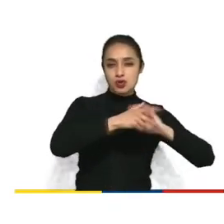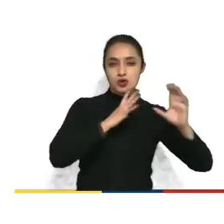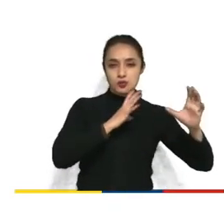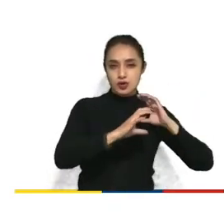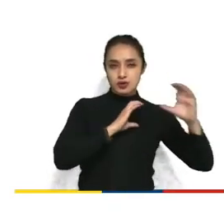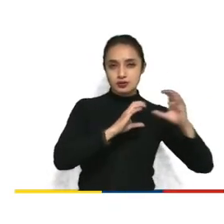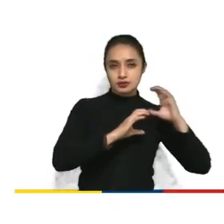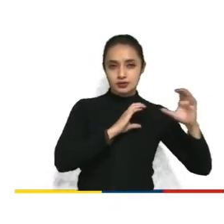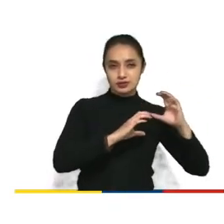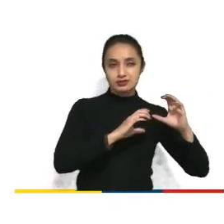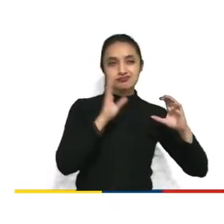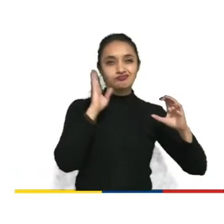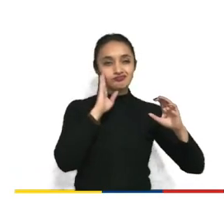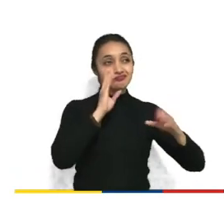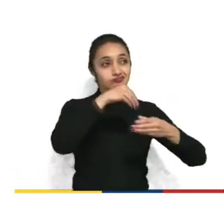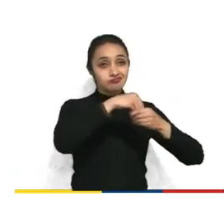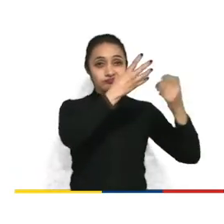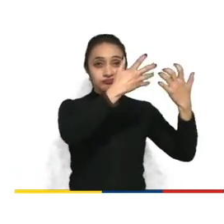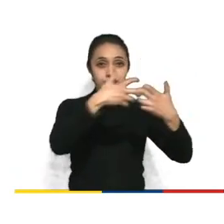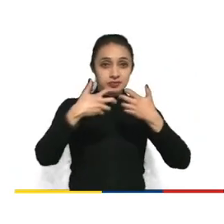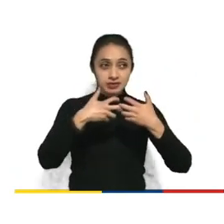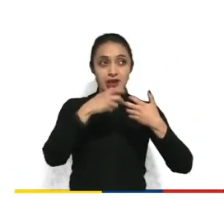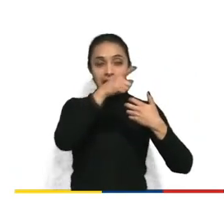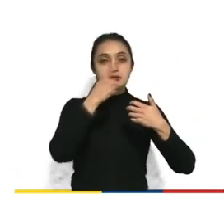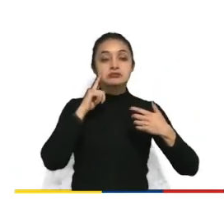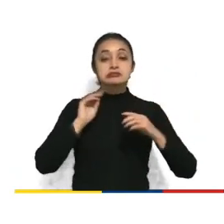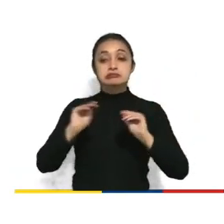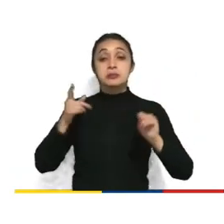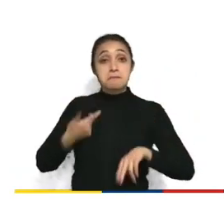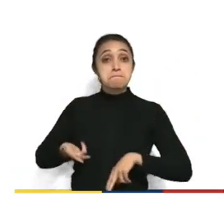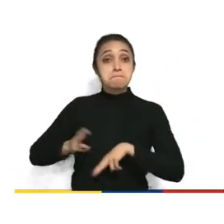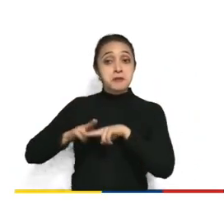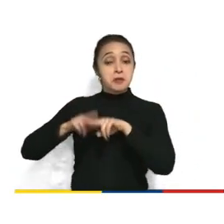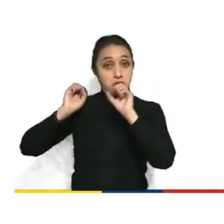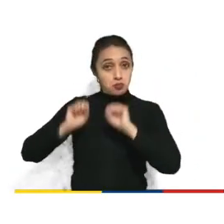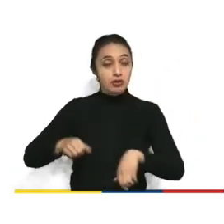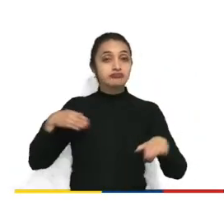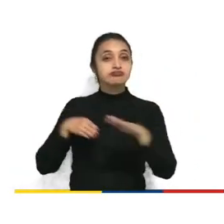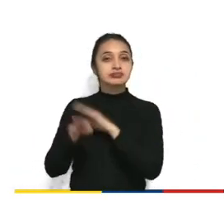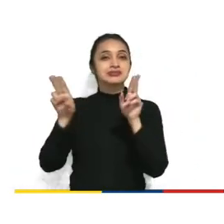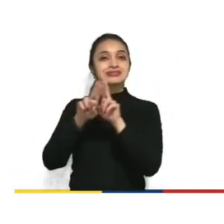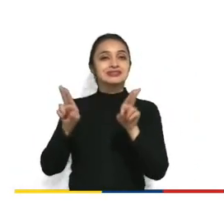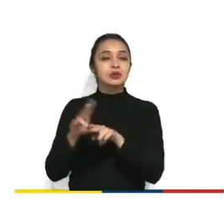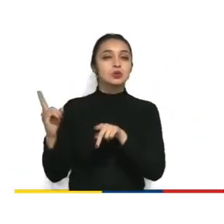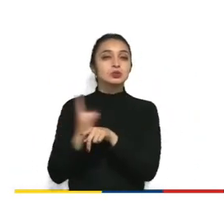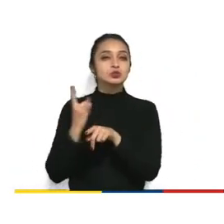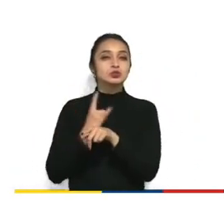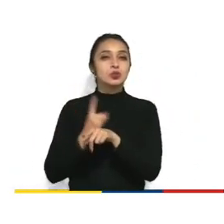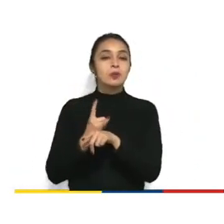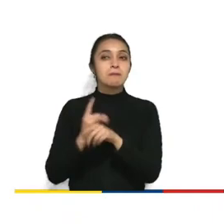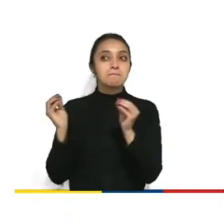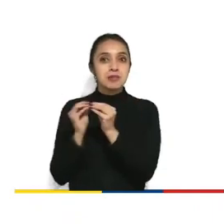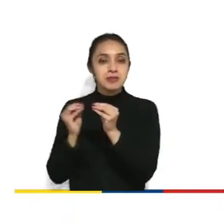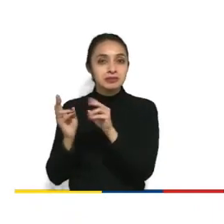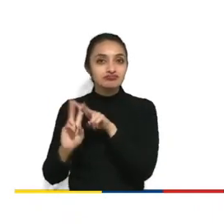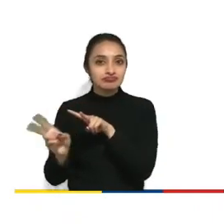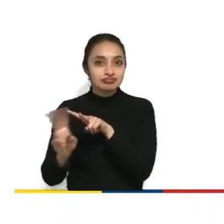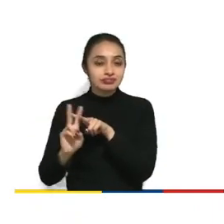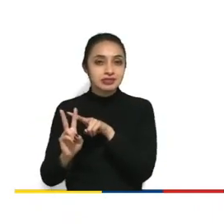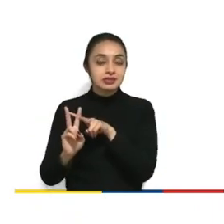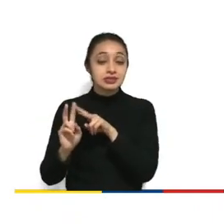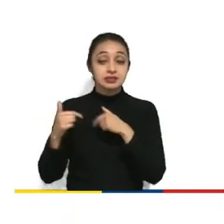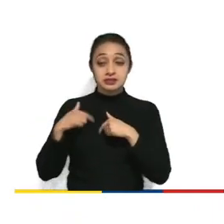ofreciendo un mayor volumen de datos por un menor precio así que los consumidores